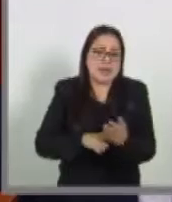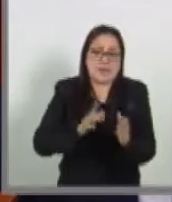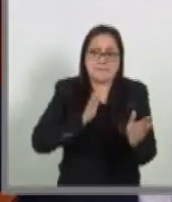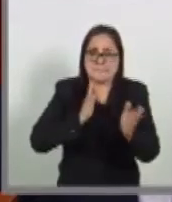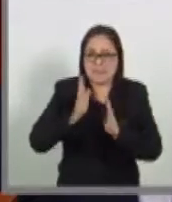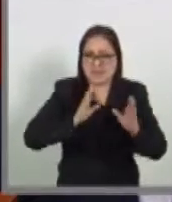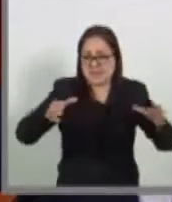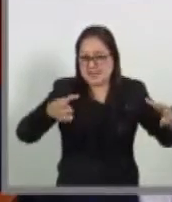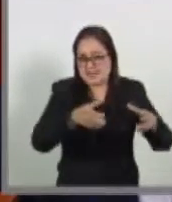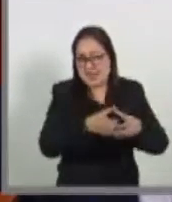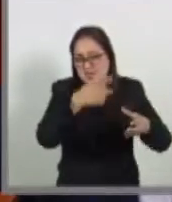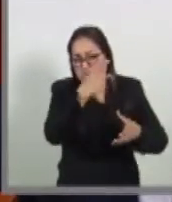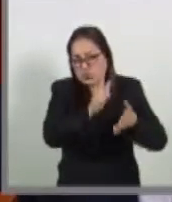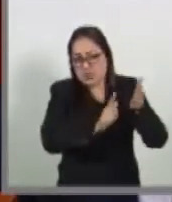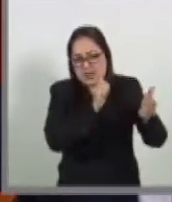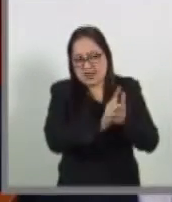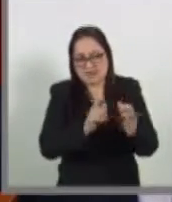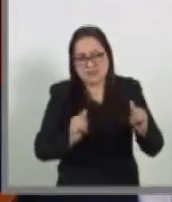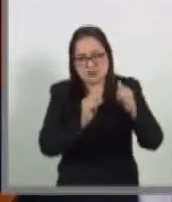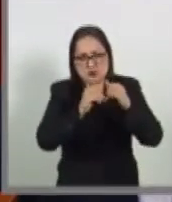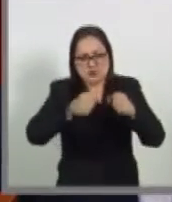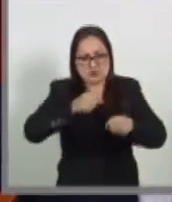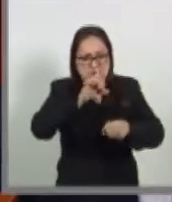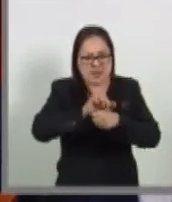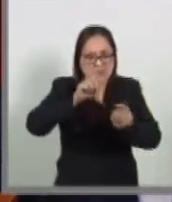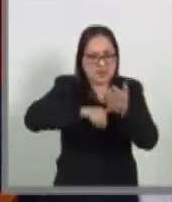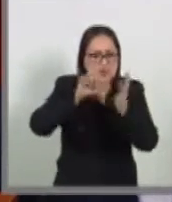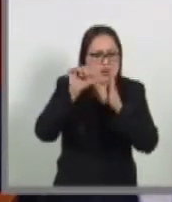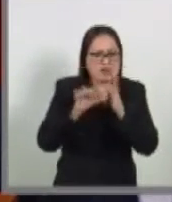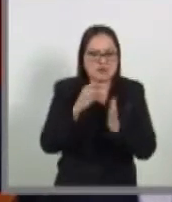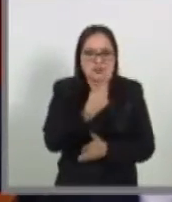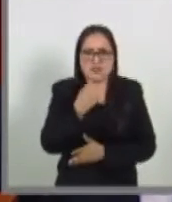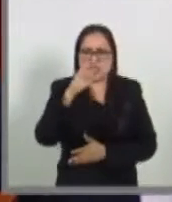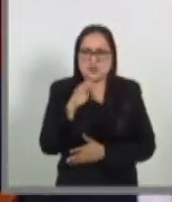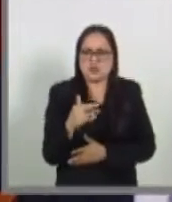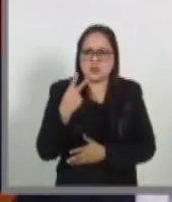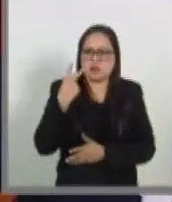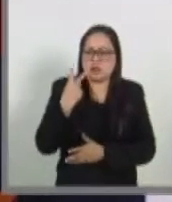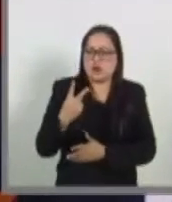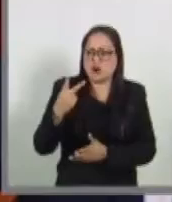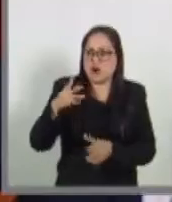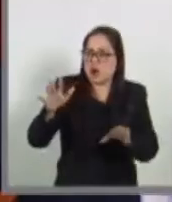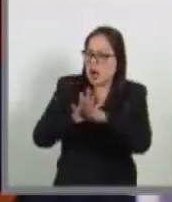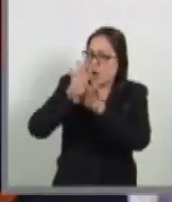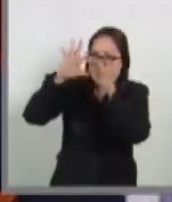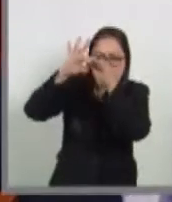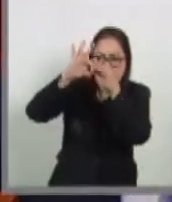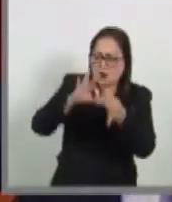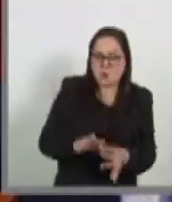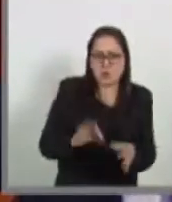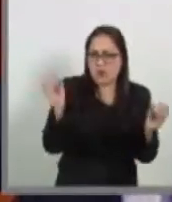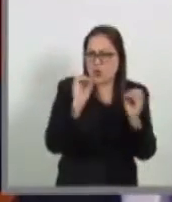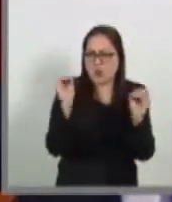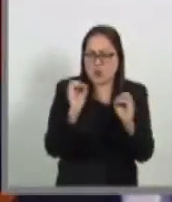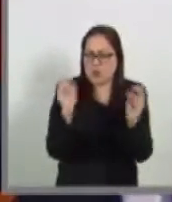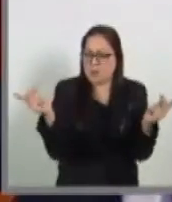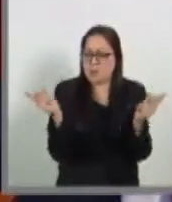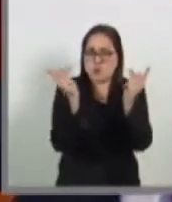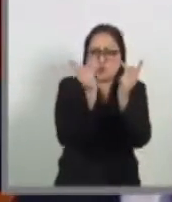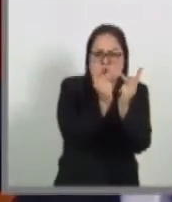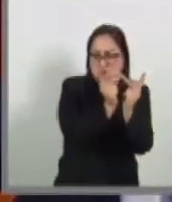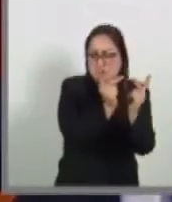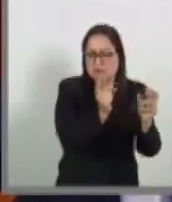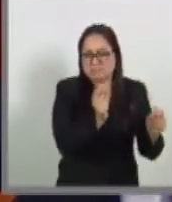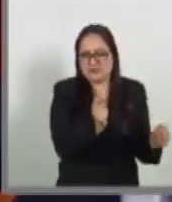para las Fuerzas Armadas, en su artículo 152, nunca se hizo esta homologación, no se hizo este ajuste.